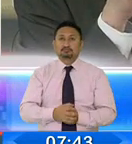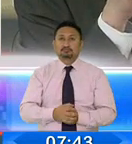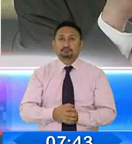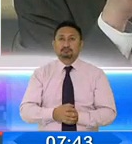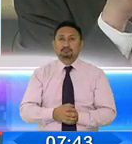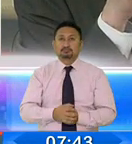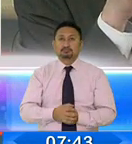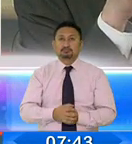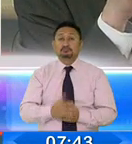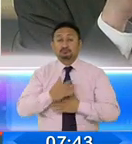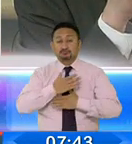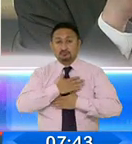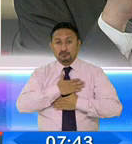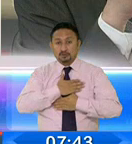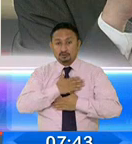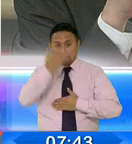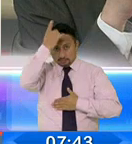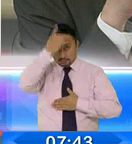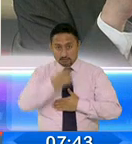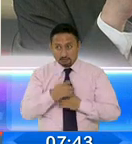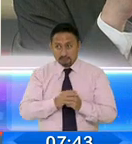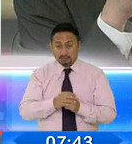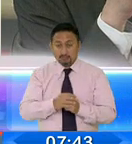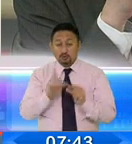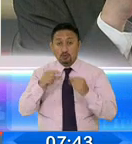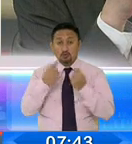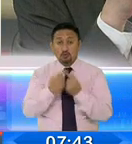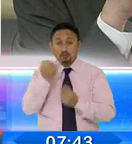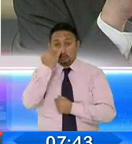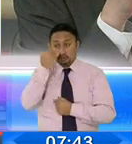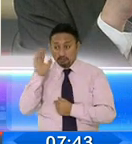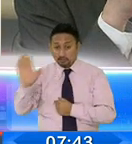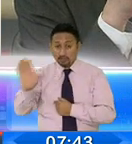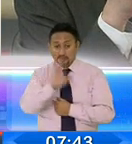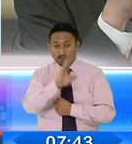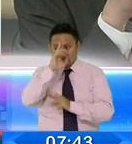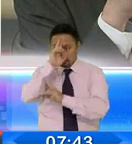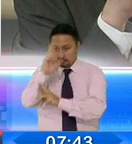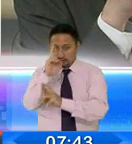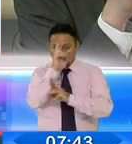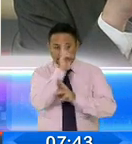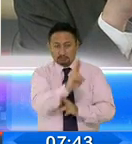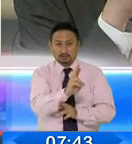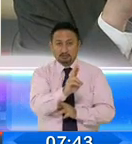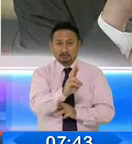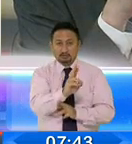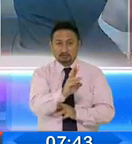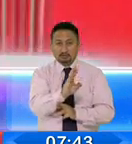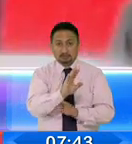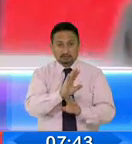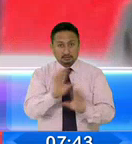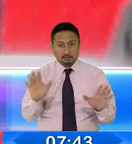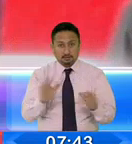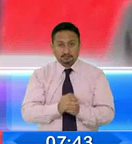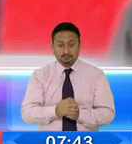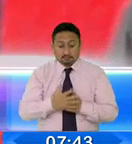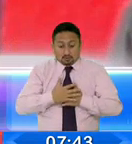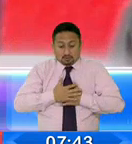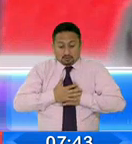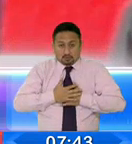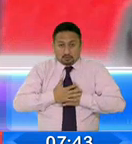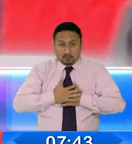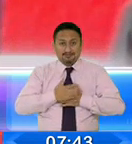respetar las decisiones que tome la Eco Runari o que tome la Conaisia o que tome Pachacuti. Yo he sido